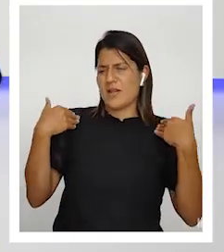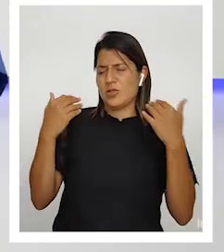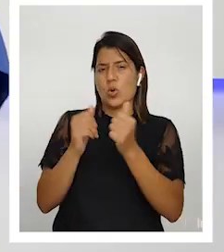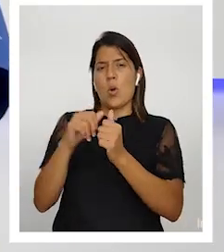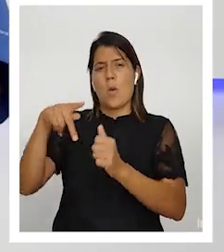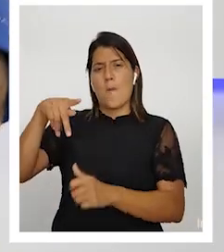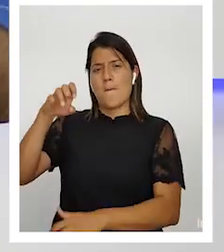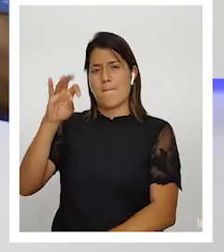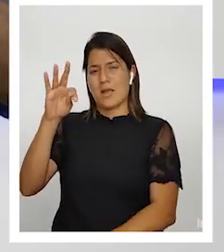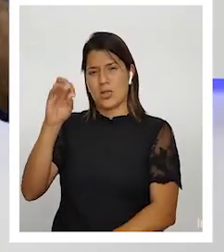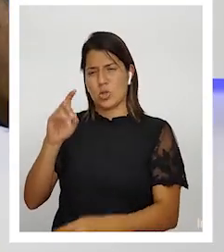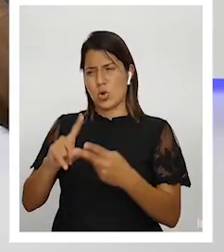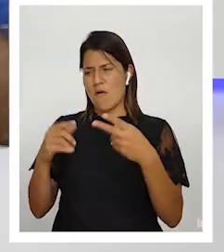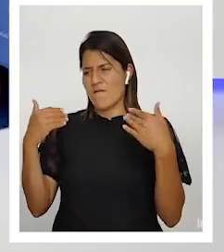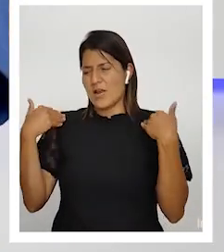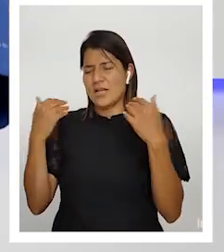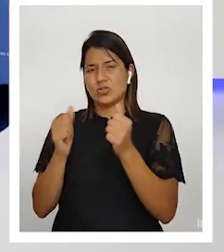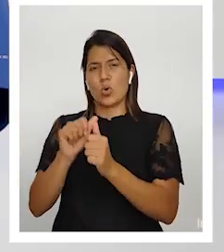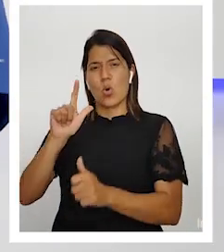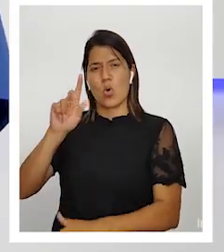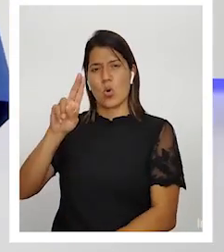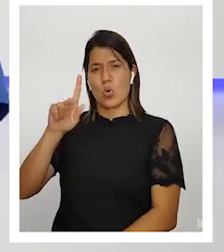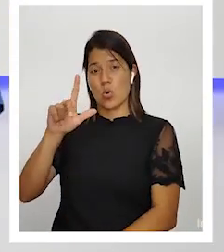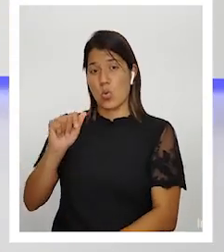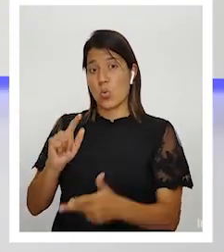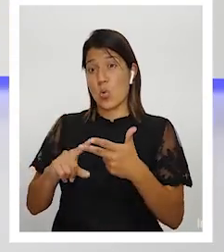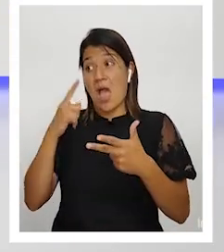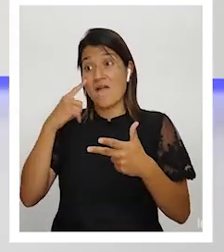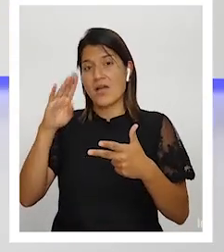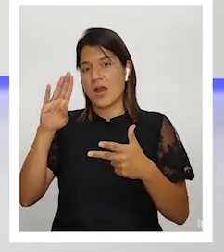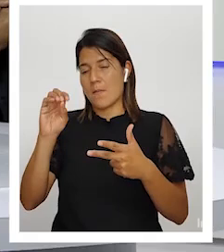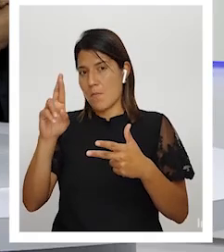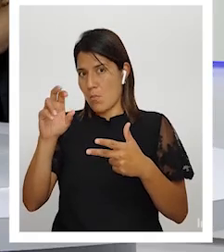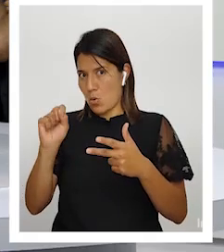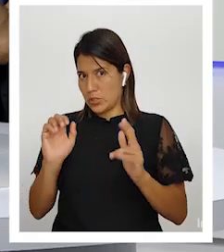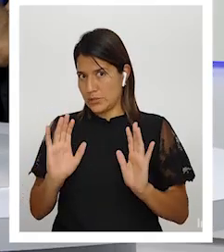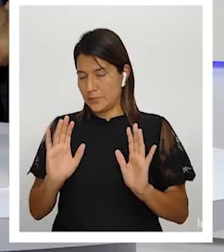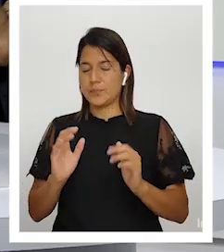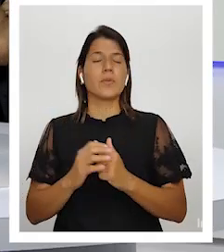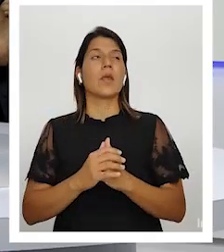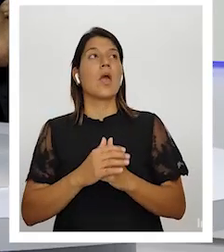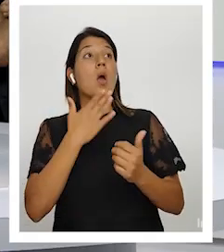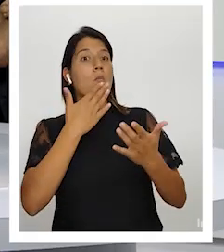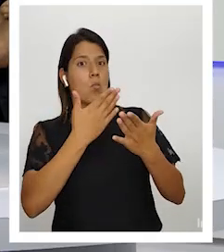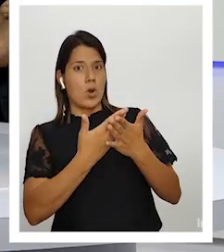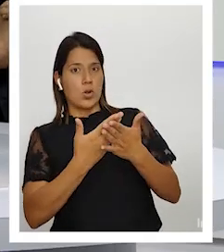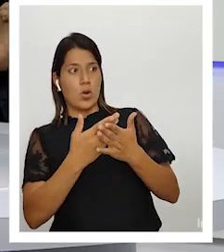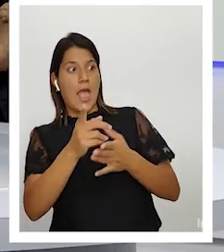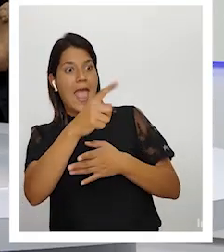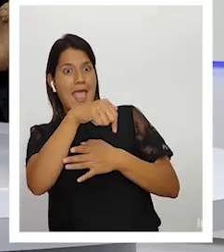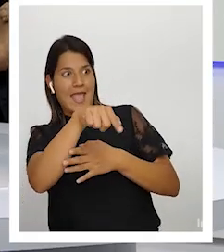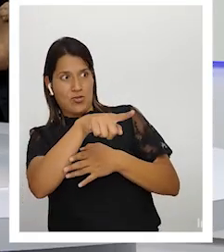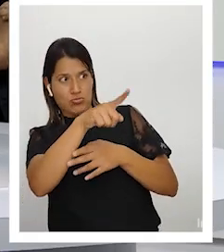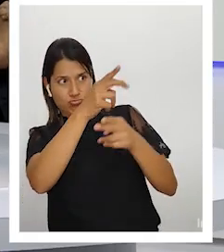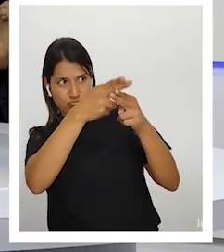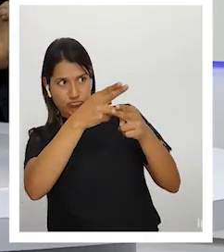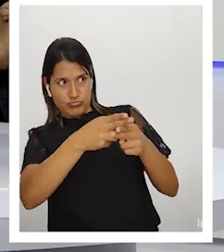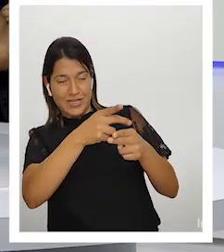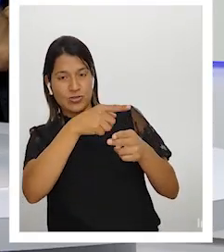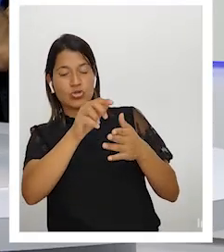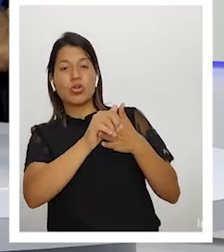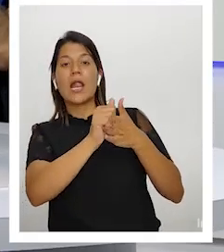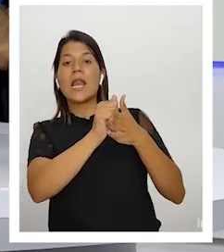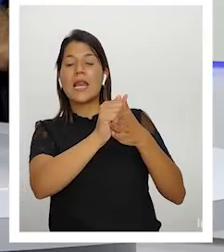¿verdad? vamos a ver Bori cómo nos pinta bueno vamos a ver son líderes comunistas hay que decirlo